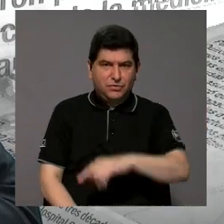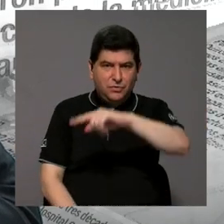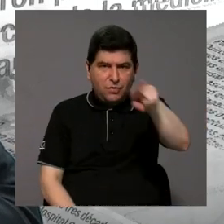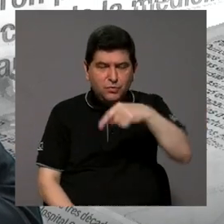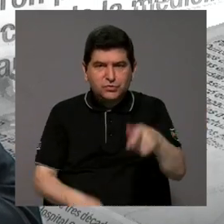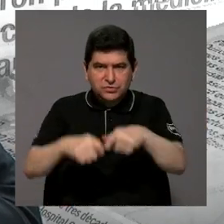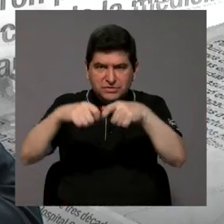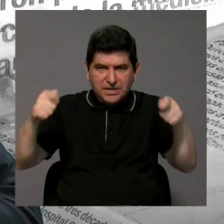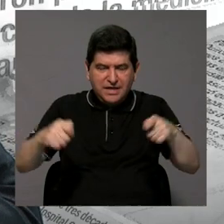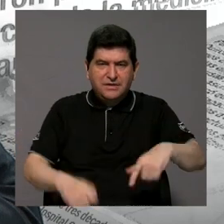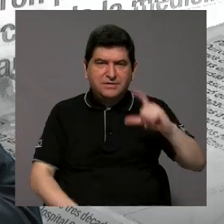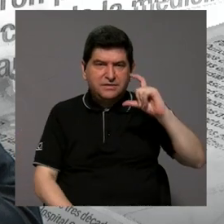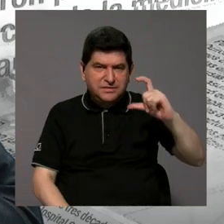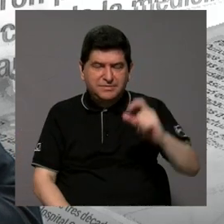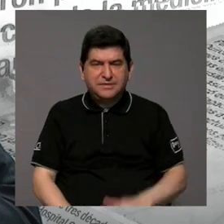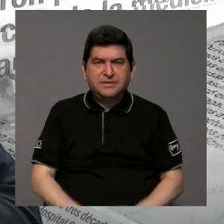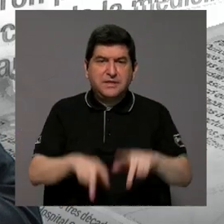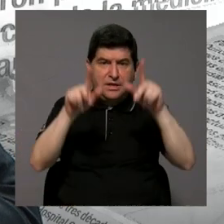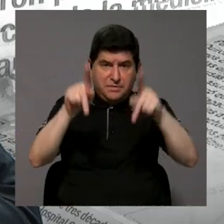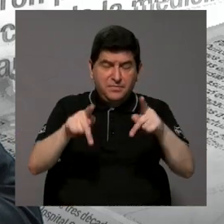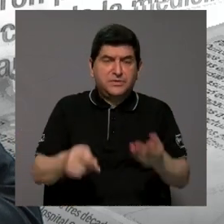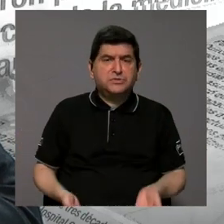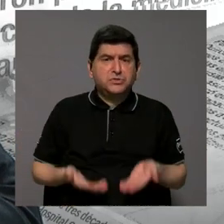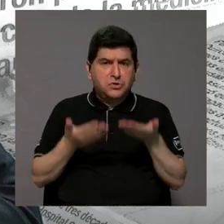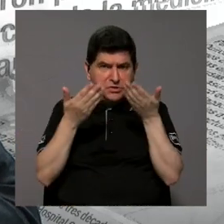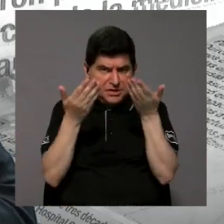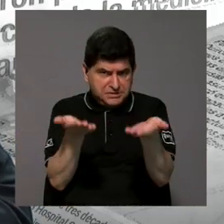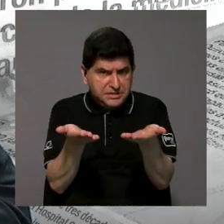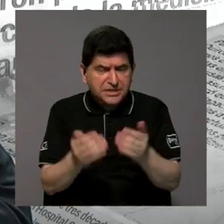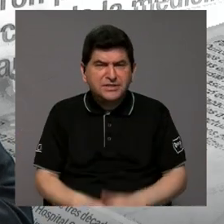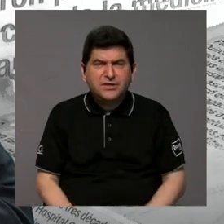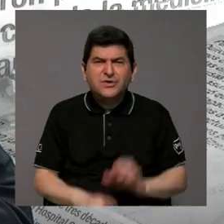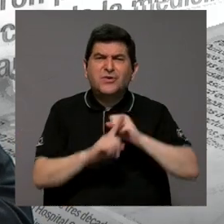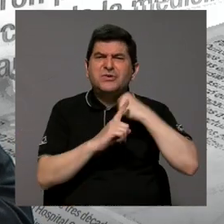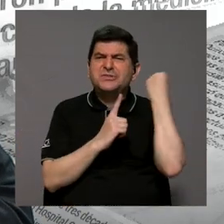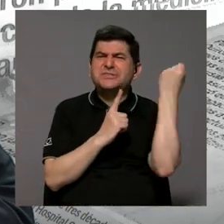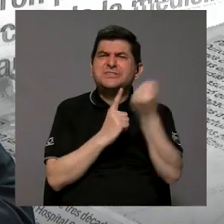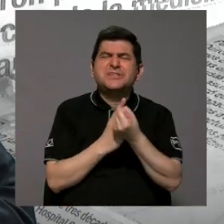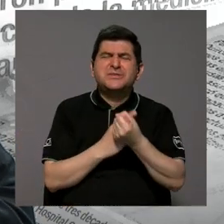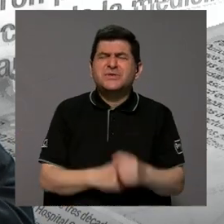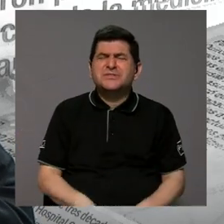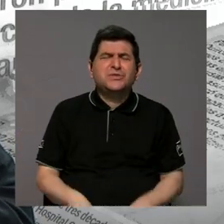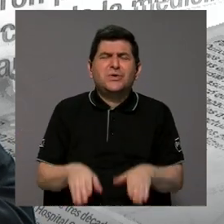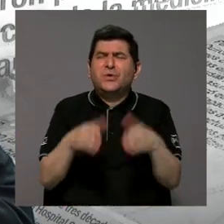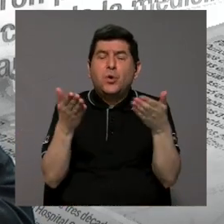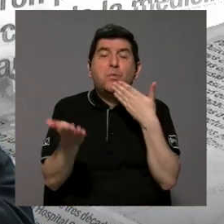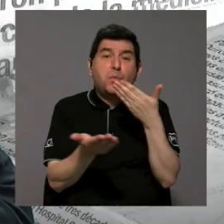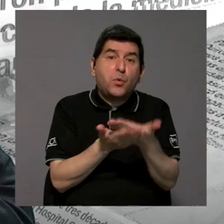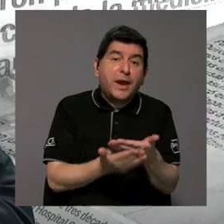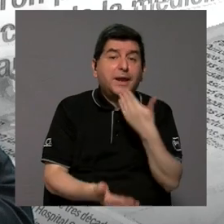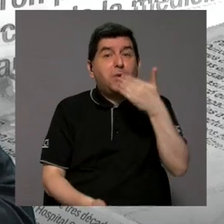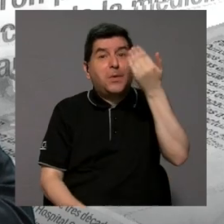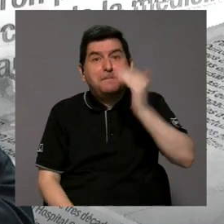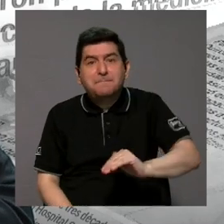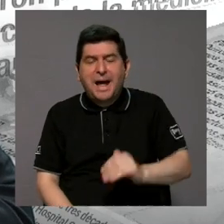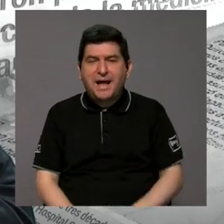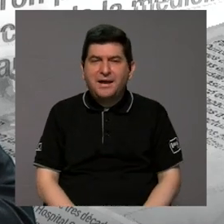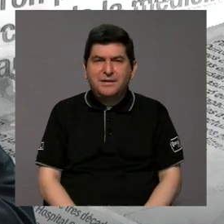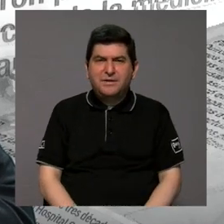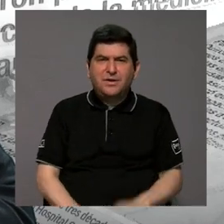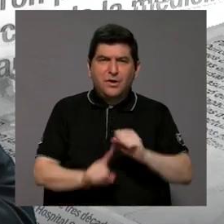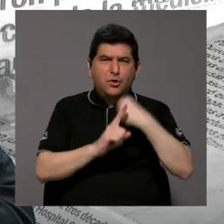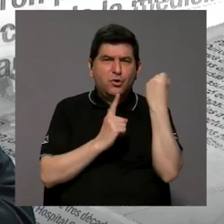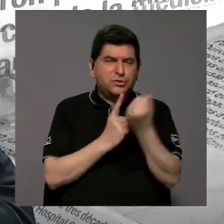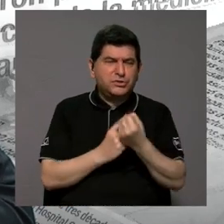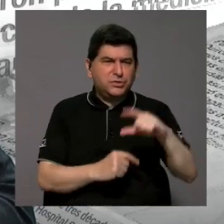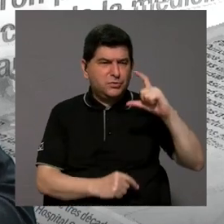hicieron una medición de baterías hubo gente que les llevó cómo encontraron ustedes muy puntual así fue bueno fue malo